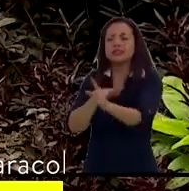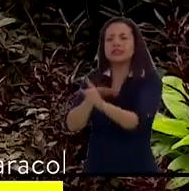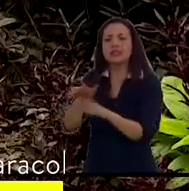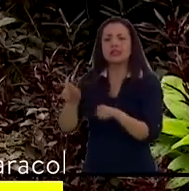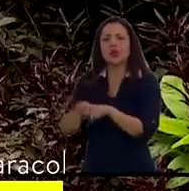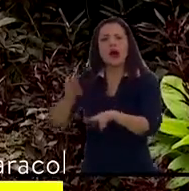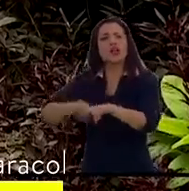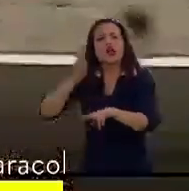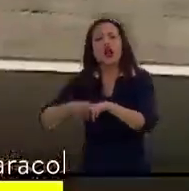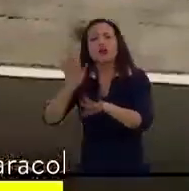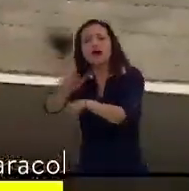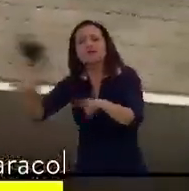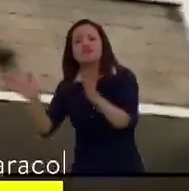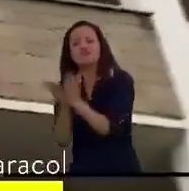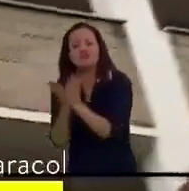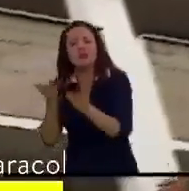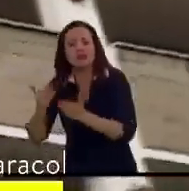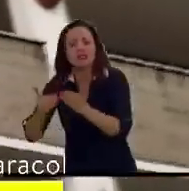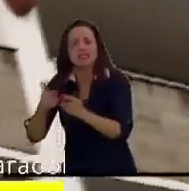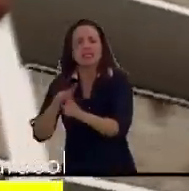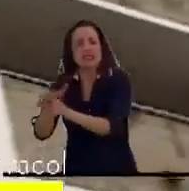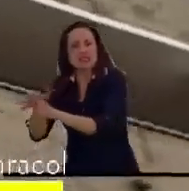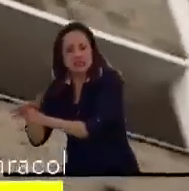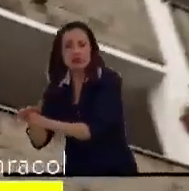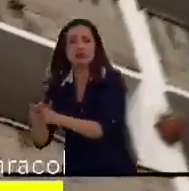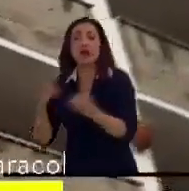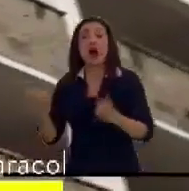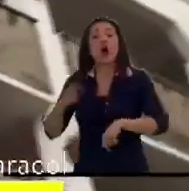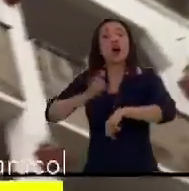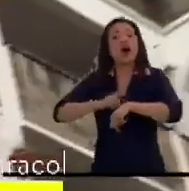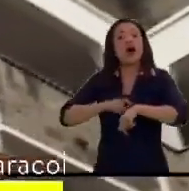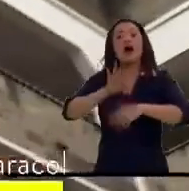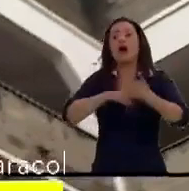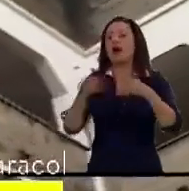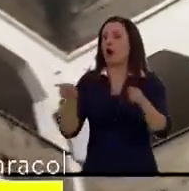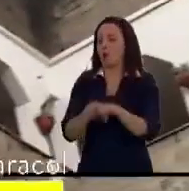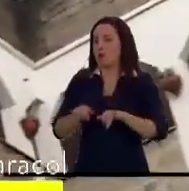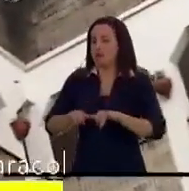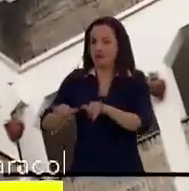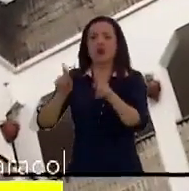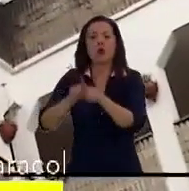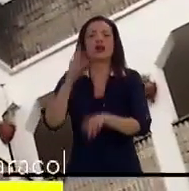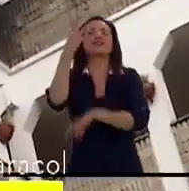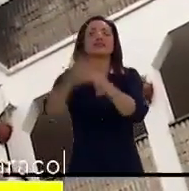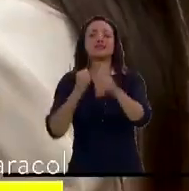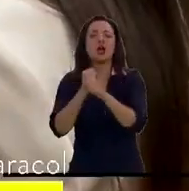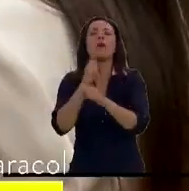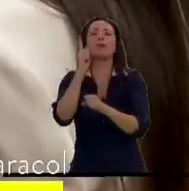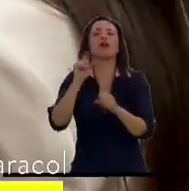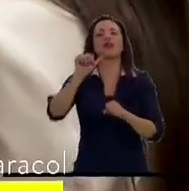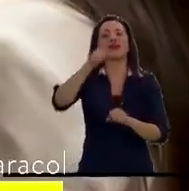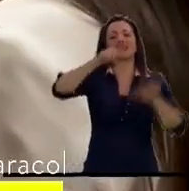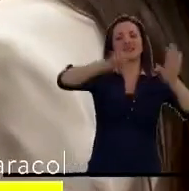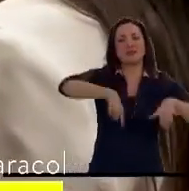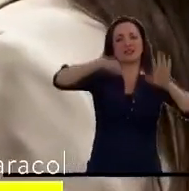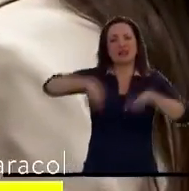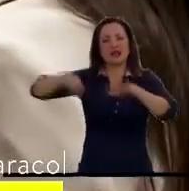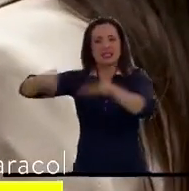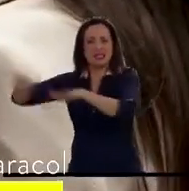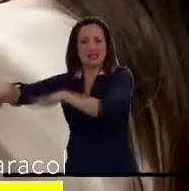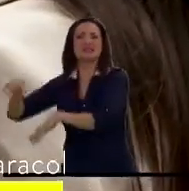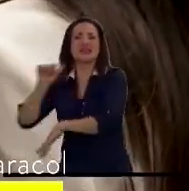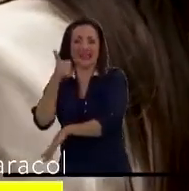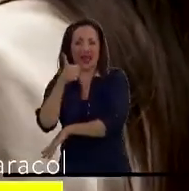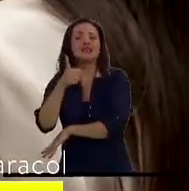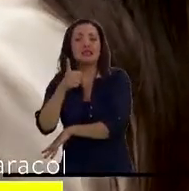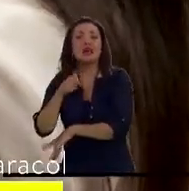de muchos estudiantes. Los tiempos del programa seguirán siendo los mismos, cinco años pero en diez semestres. La facilidad es que con